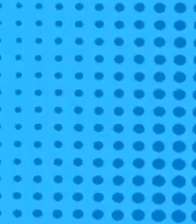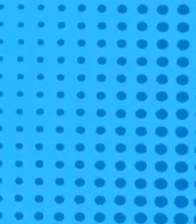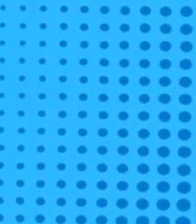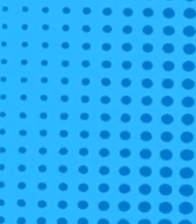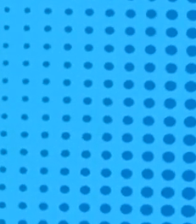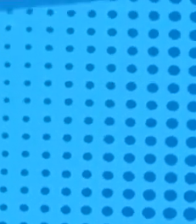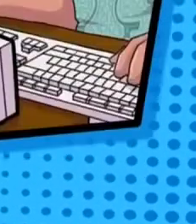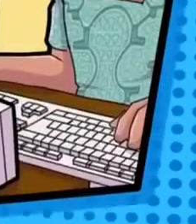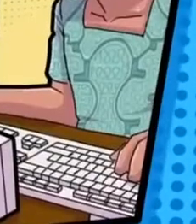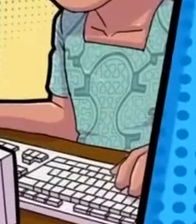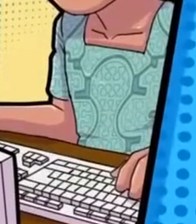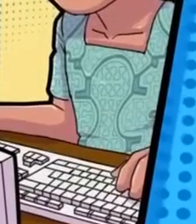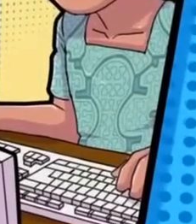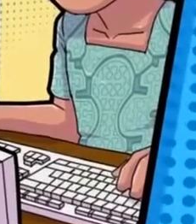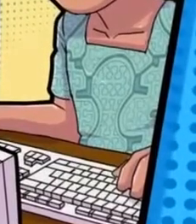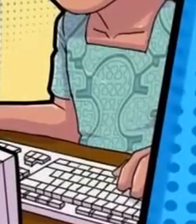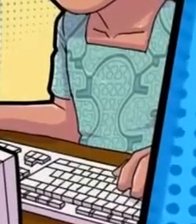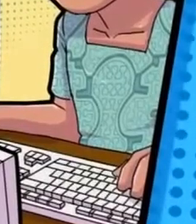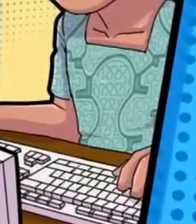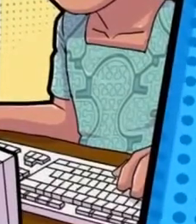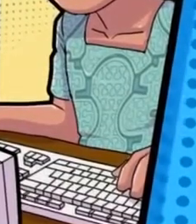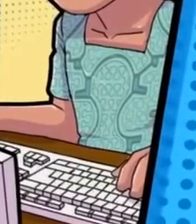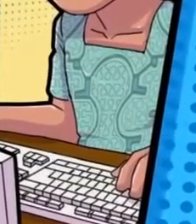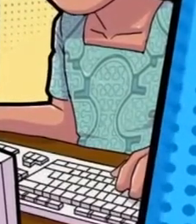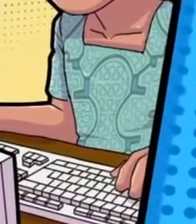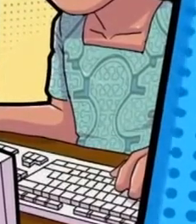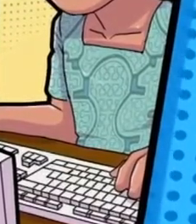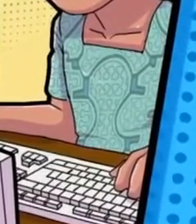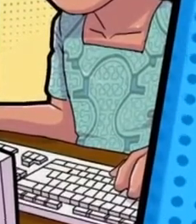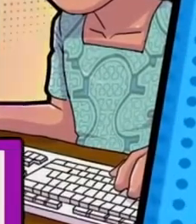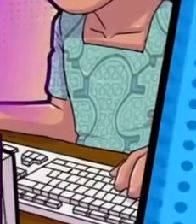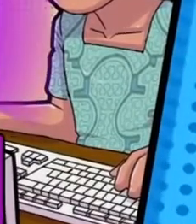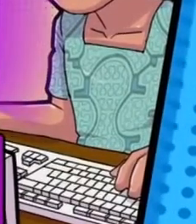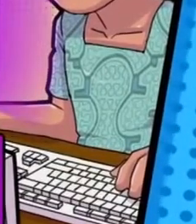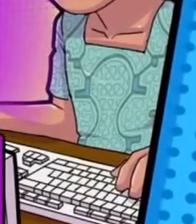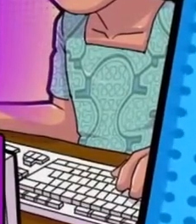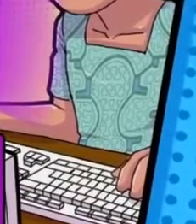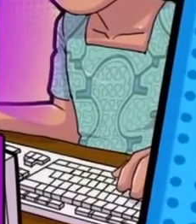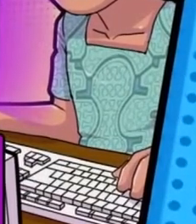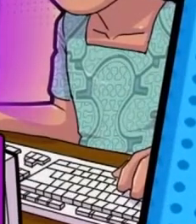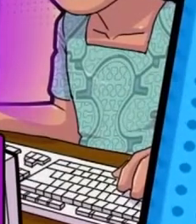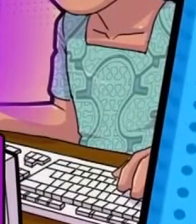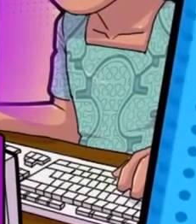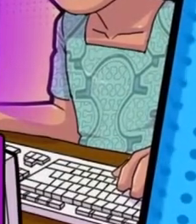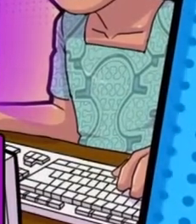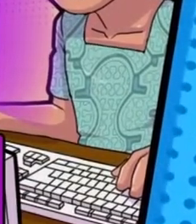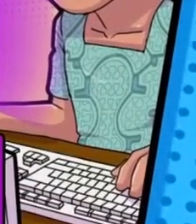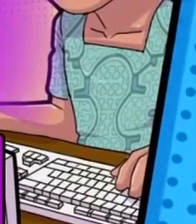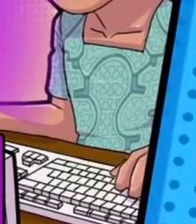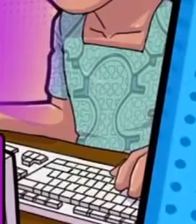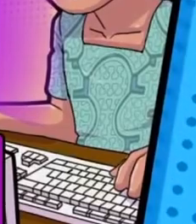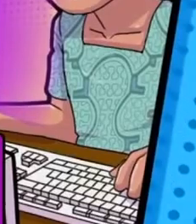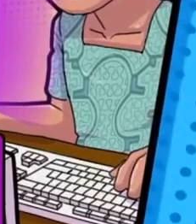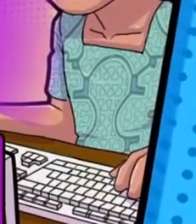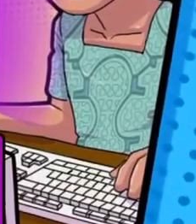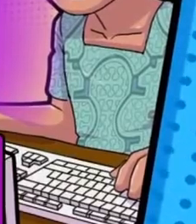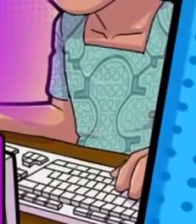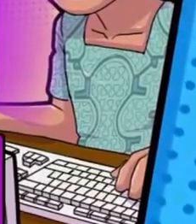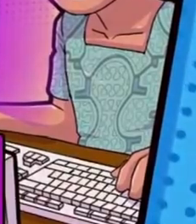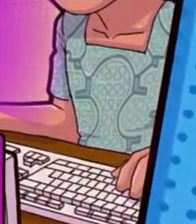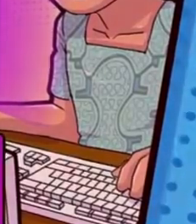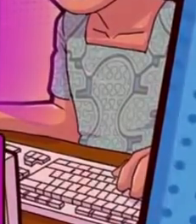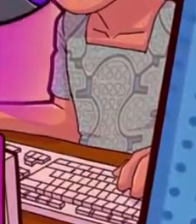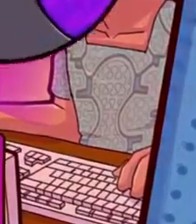La educación a distancia nos permite seguir avanzando. Pero la violencia escolar nos quiere hacer retroceder.